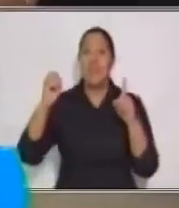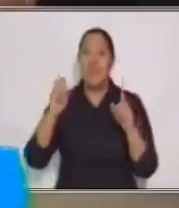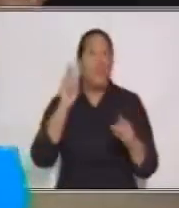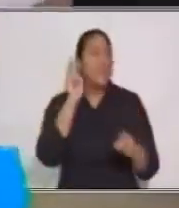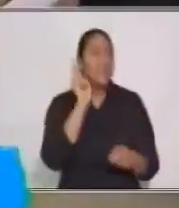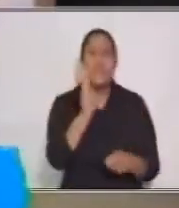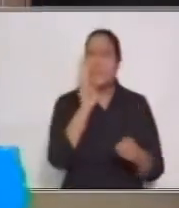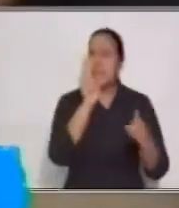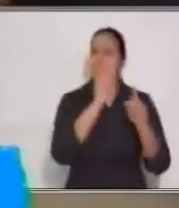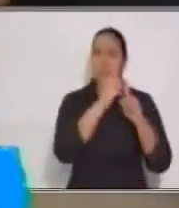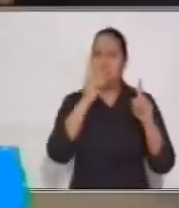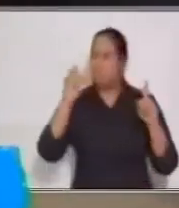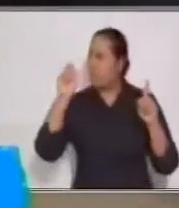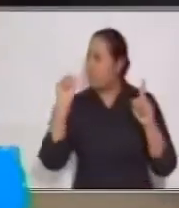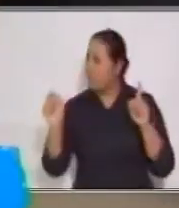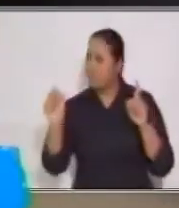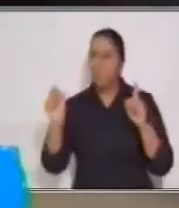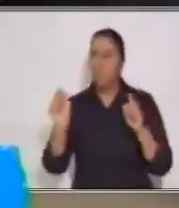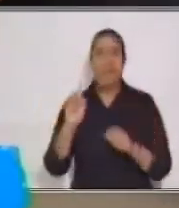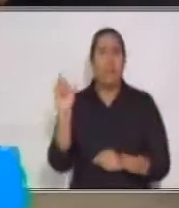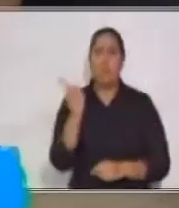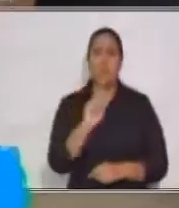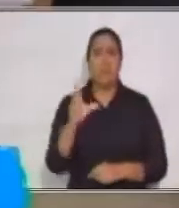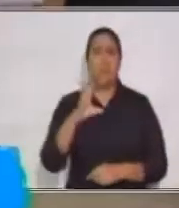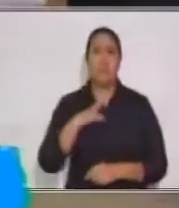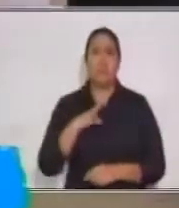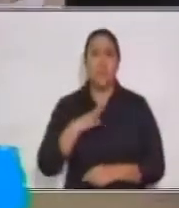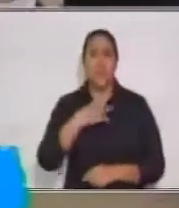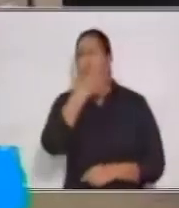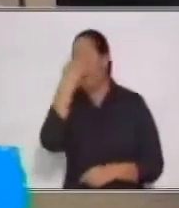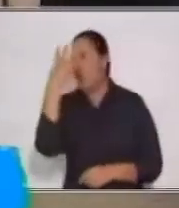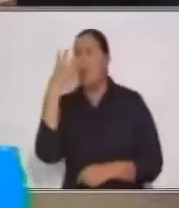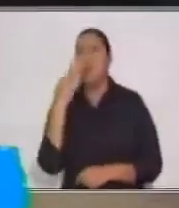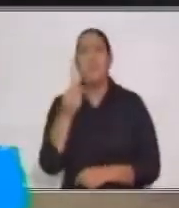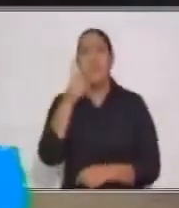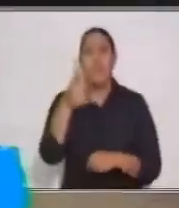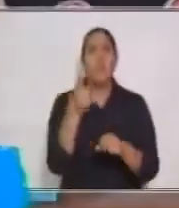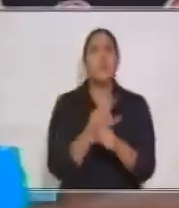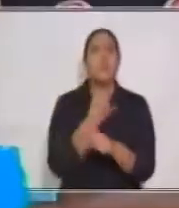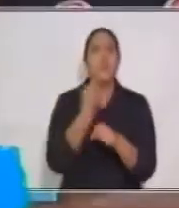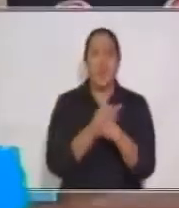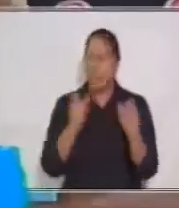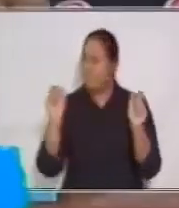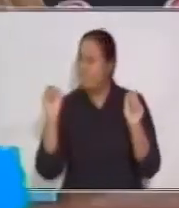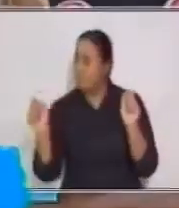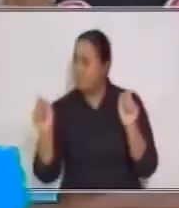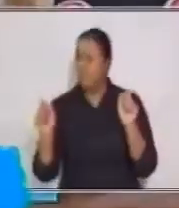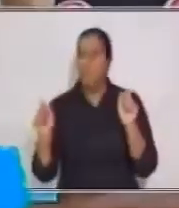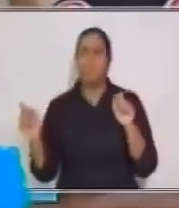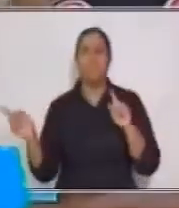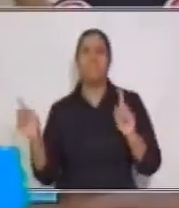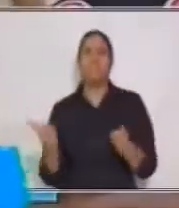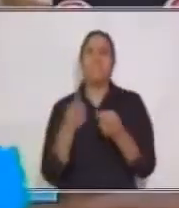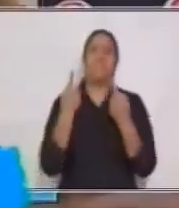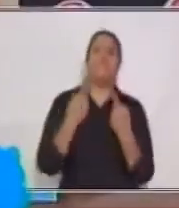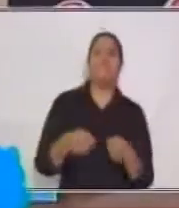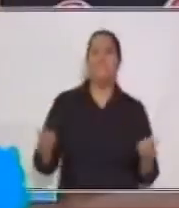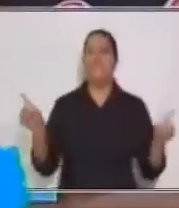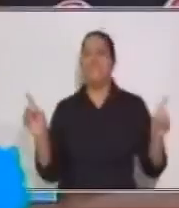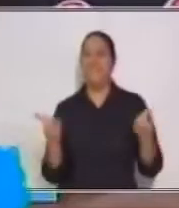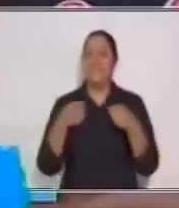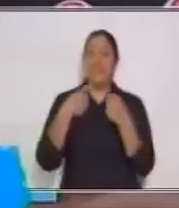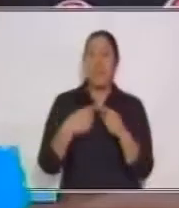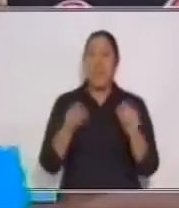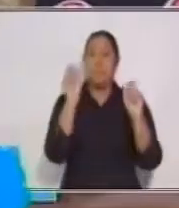en punto. No tengas miedo de usar el punto. Airemos, chicos. El punto